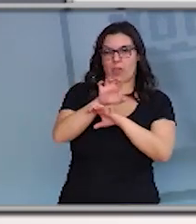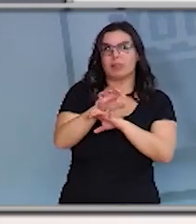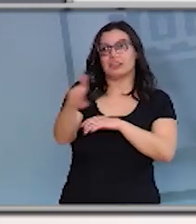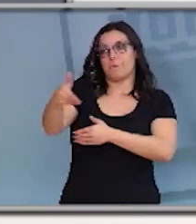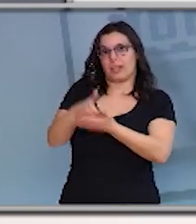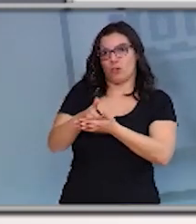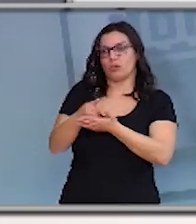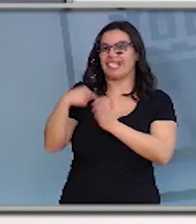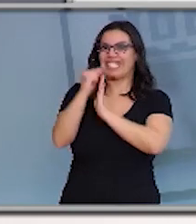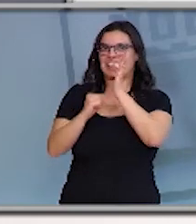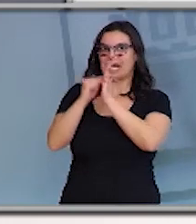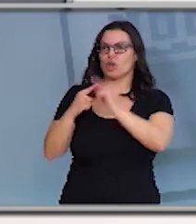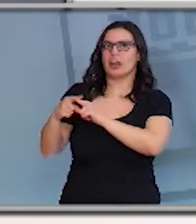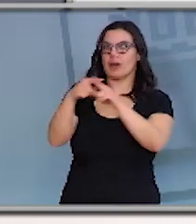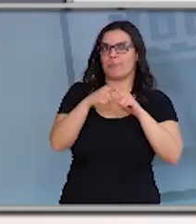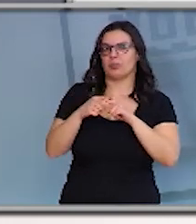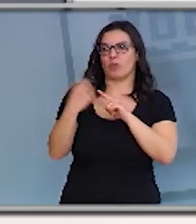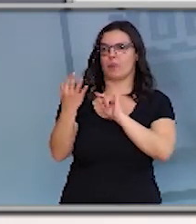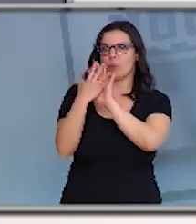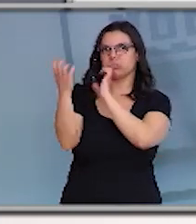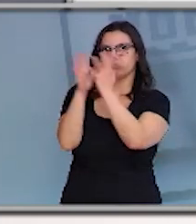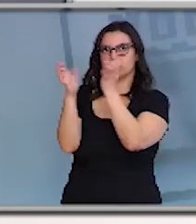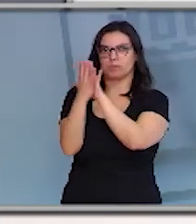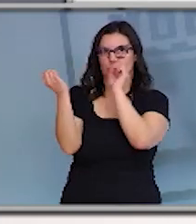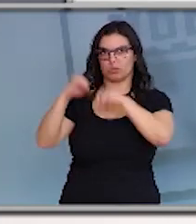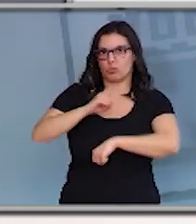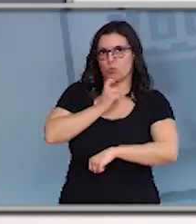con ellos de reparto deste dinero.